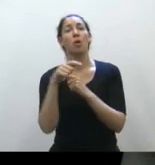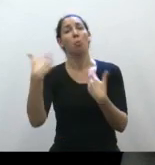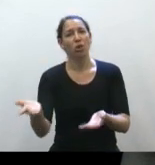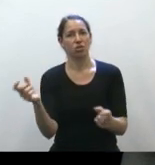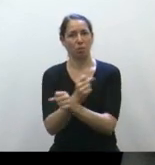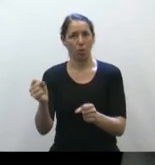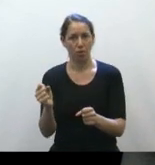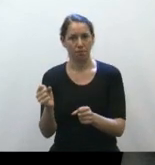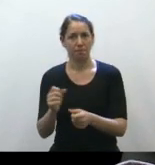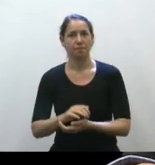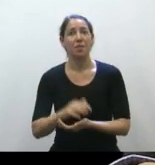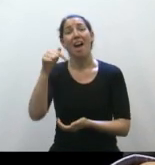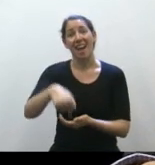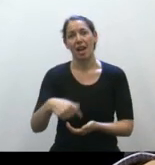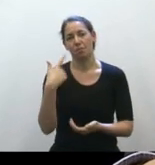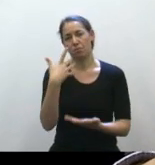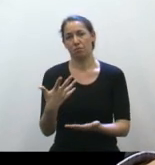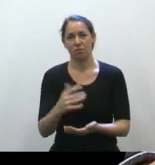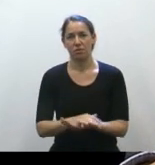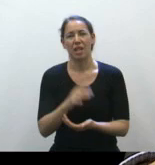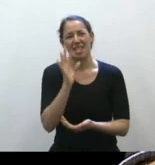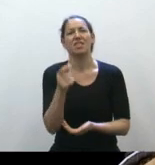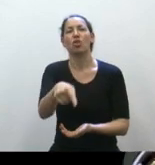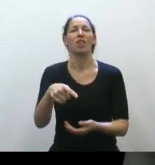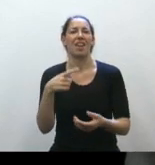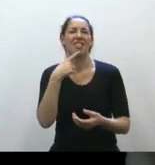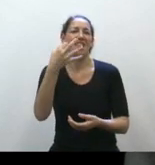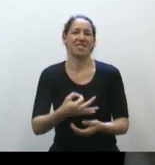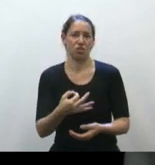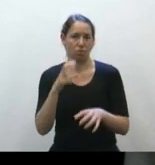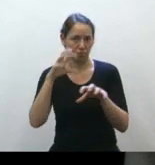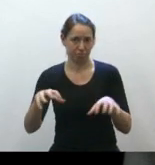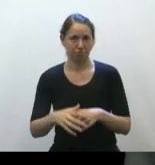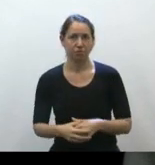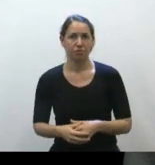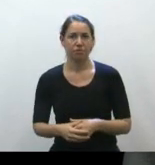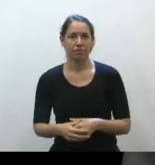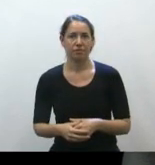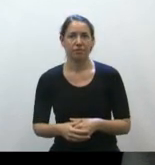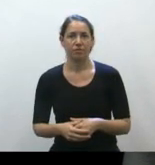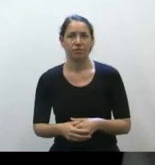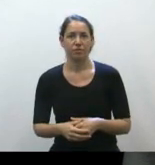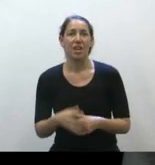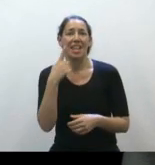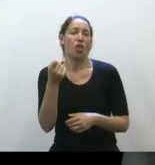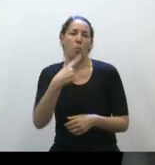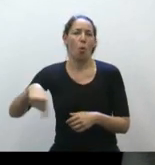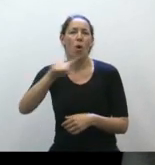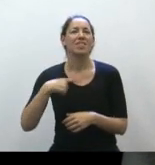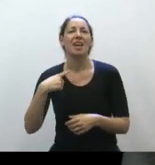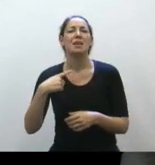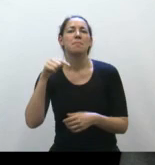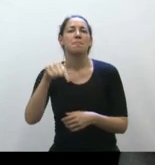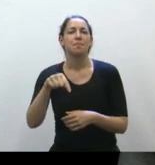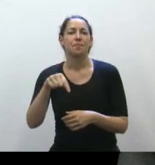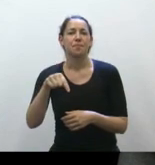Y la división acá en el Senado es evidente. Así que es evidente que esto no tiene mucho consenso y que por lo tanto no debería